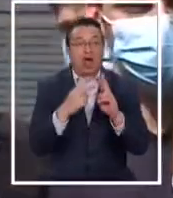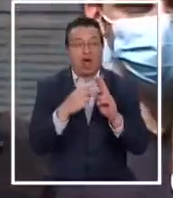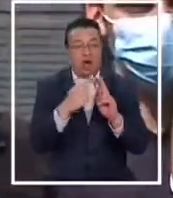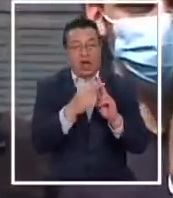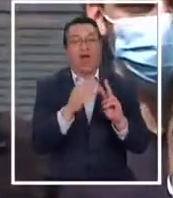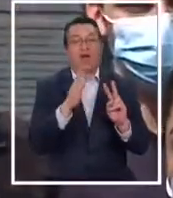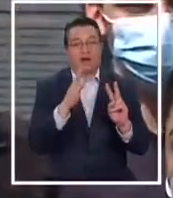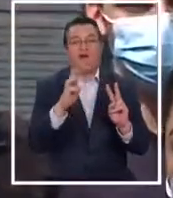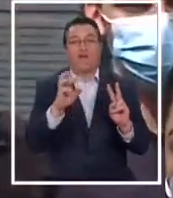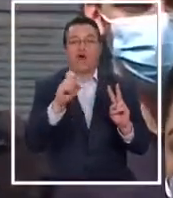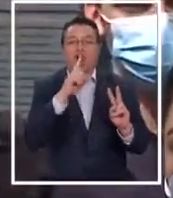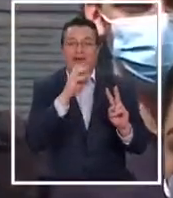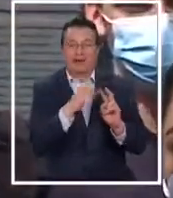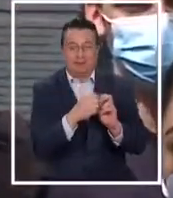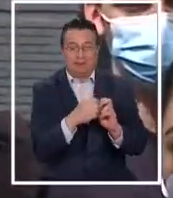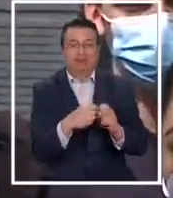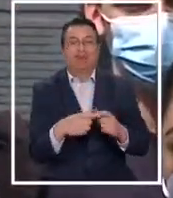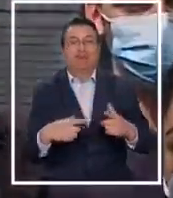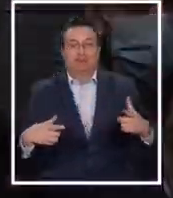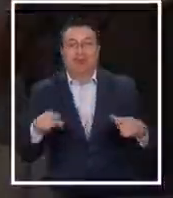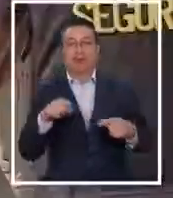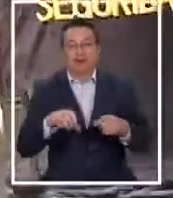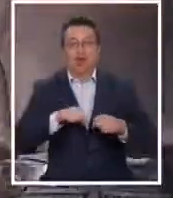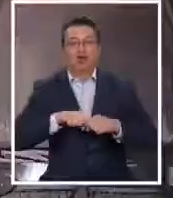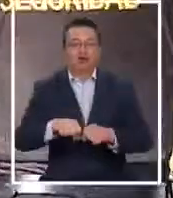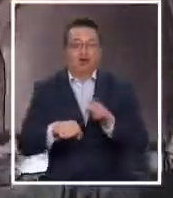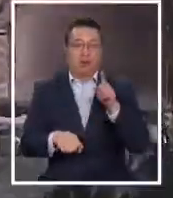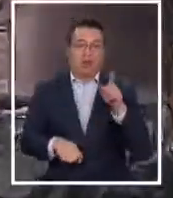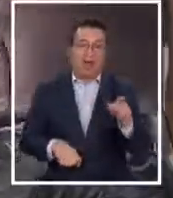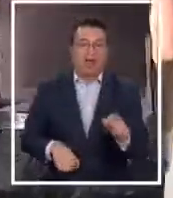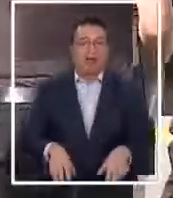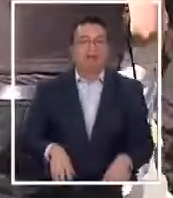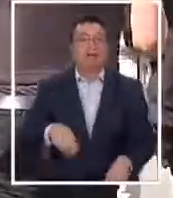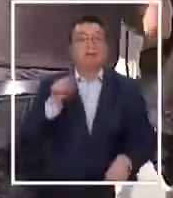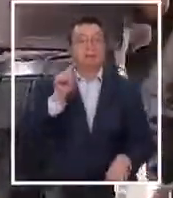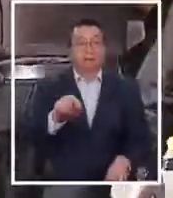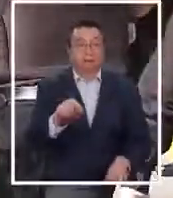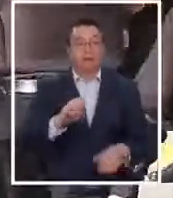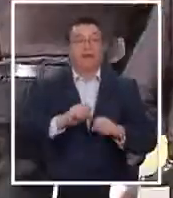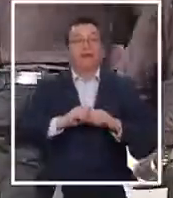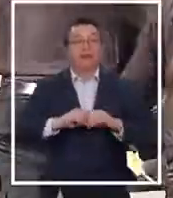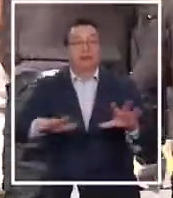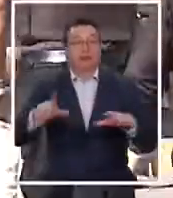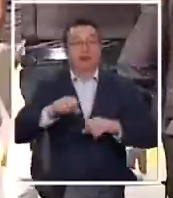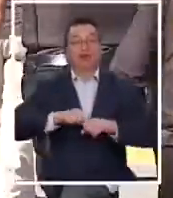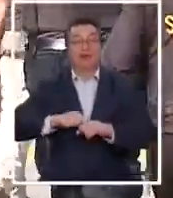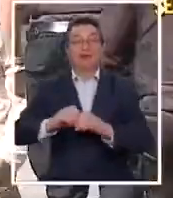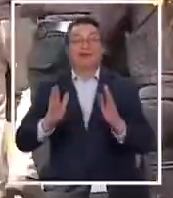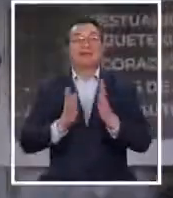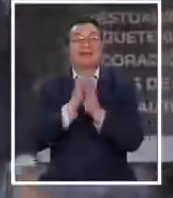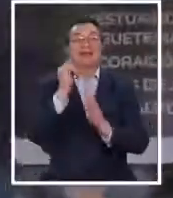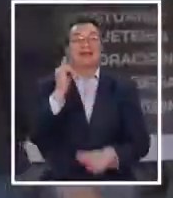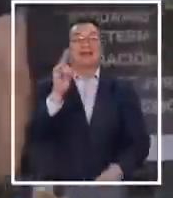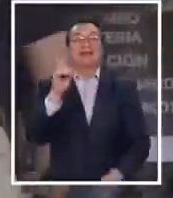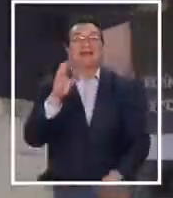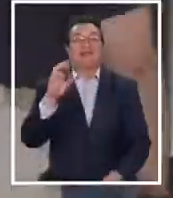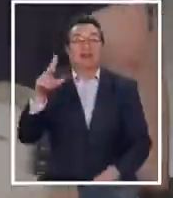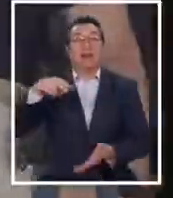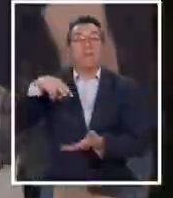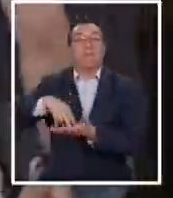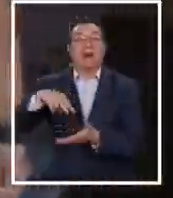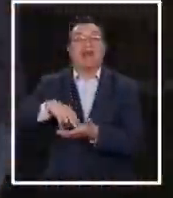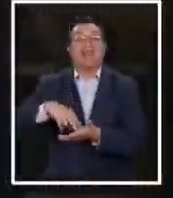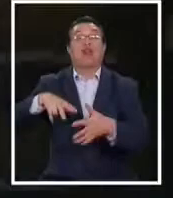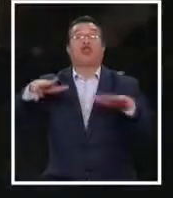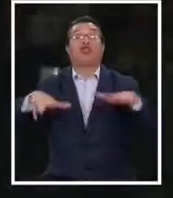tanto aquí hay un brote de COVID en este supermercado. Brote de COVID-19 en el supermercado Santa Isabel, ubicado en el paradero